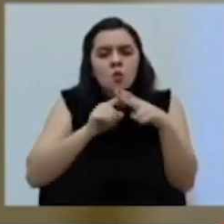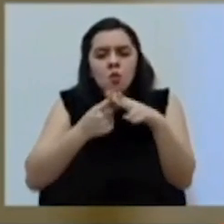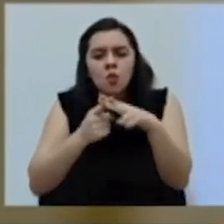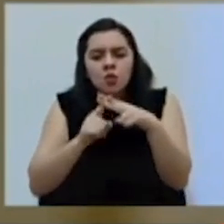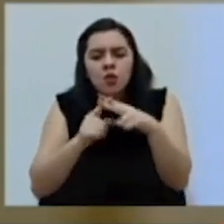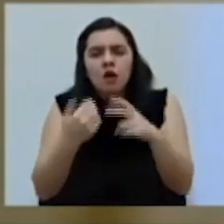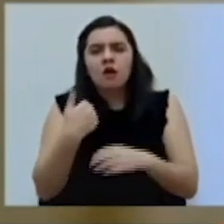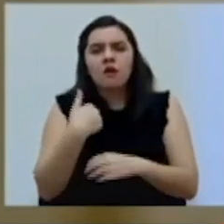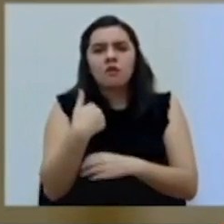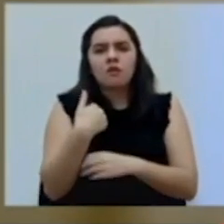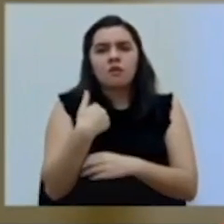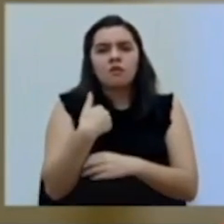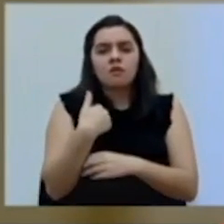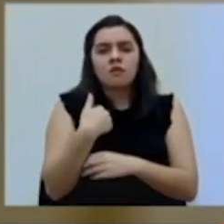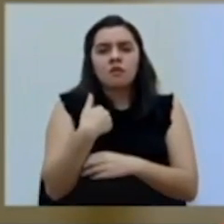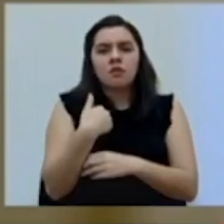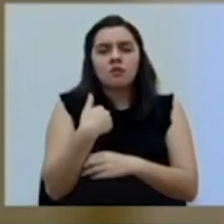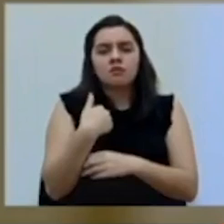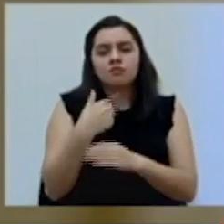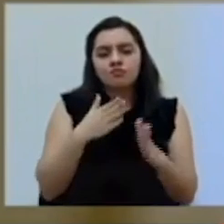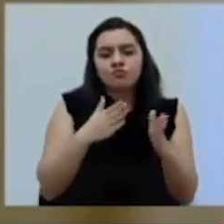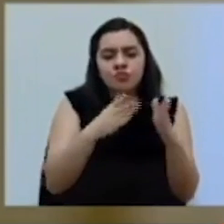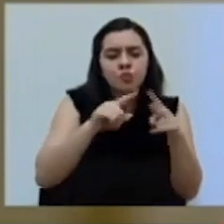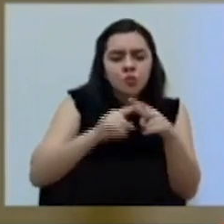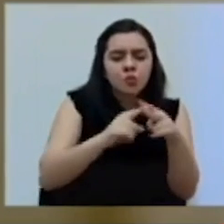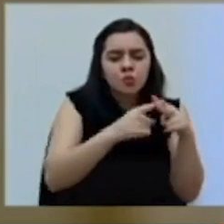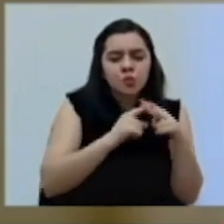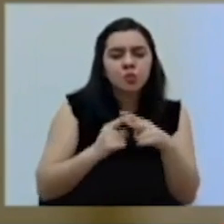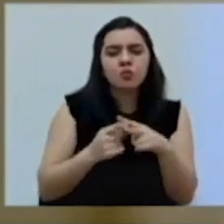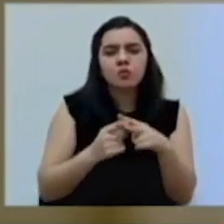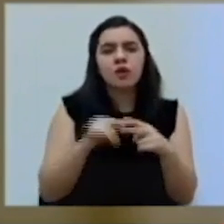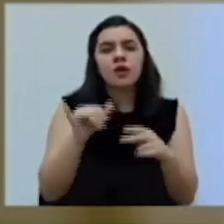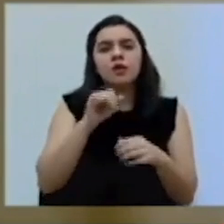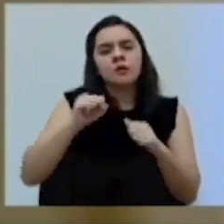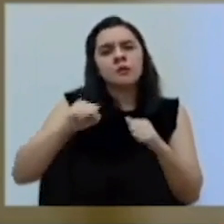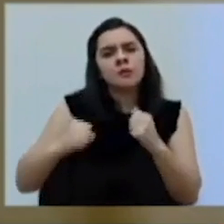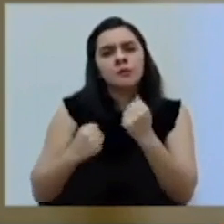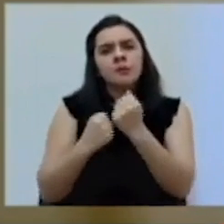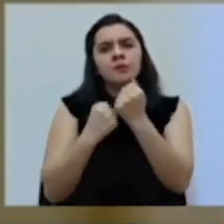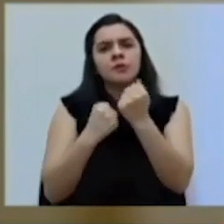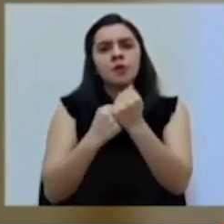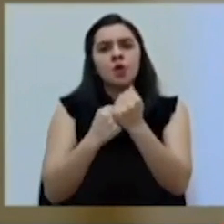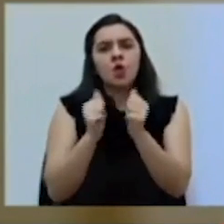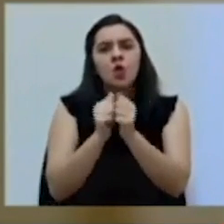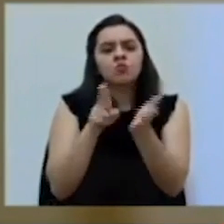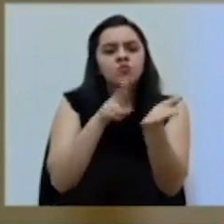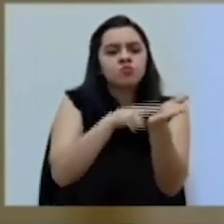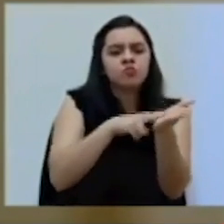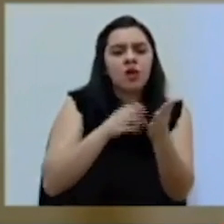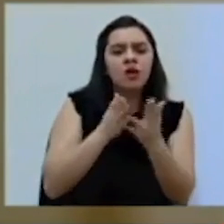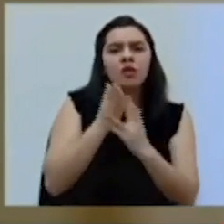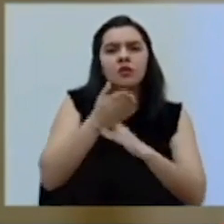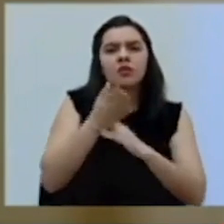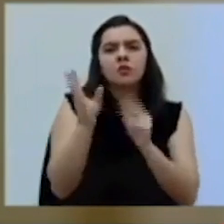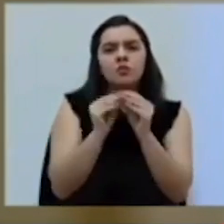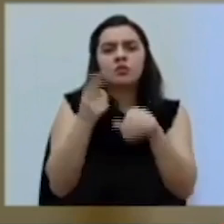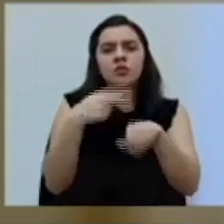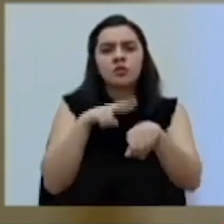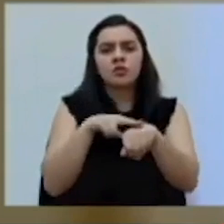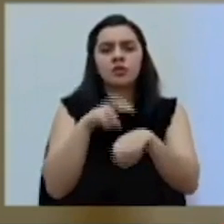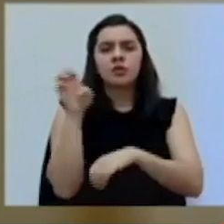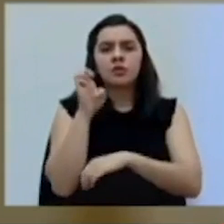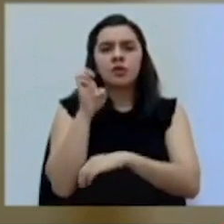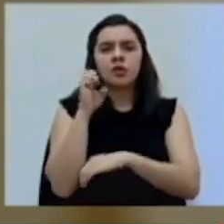teniendo que hacer en el camino y también se ha venido reforzando con contrataciones a través de la Comisión Nacional de Emergencias en las